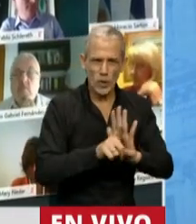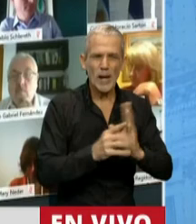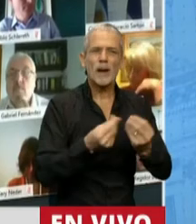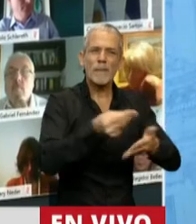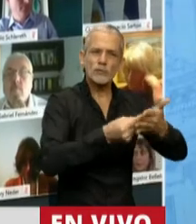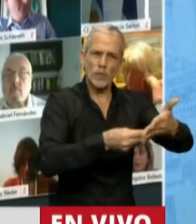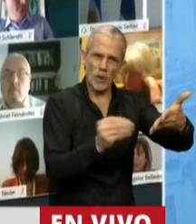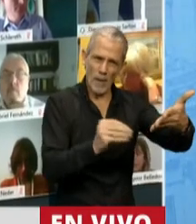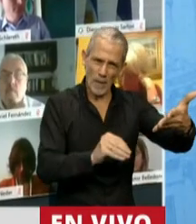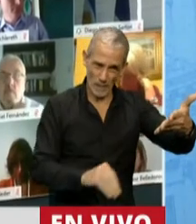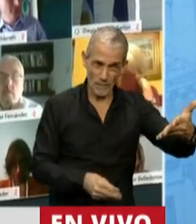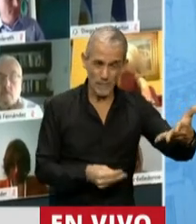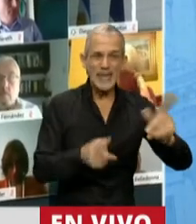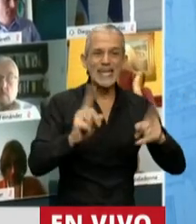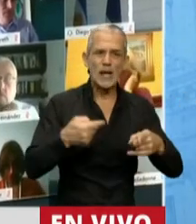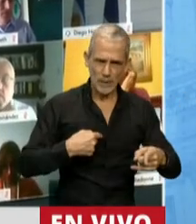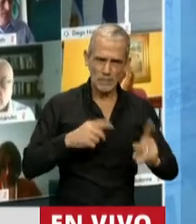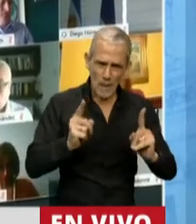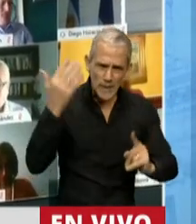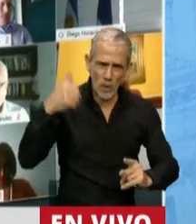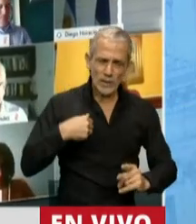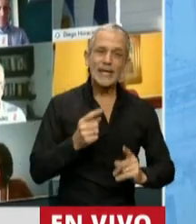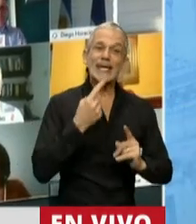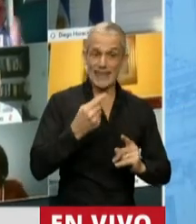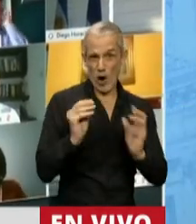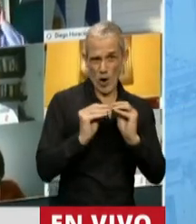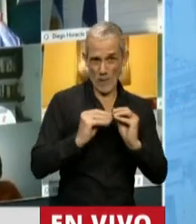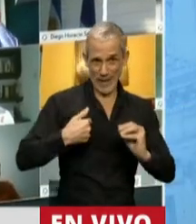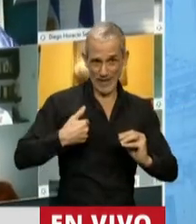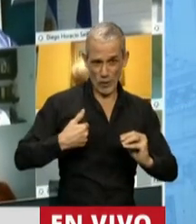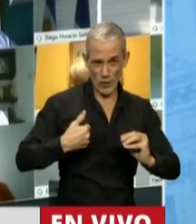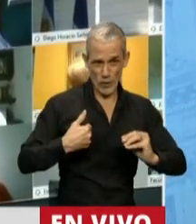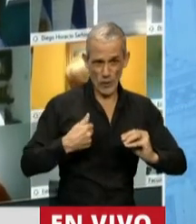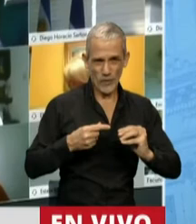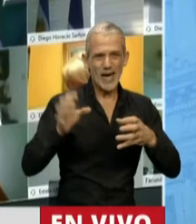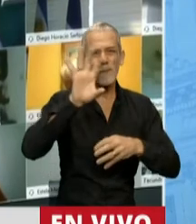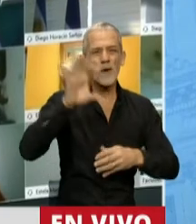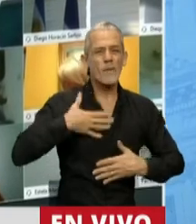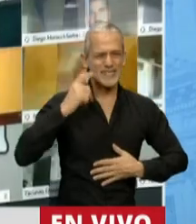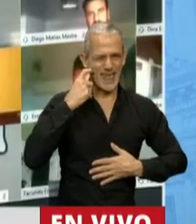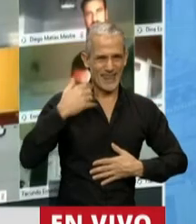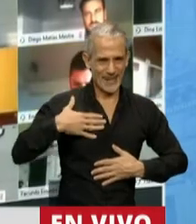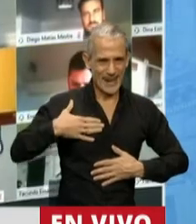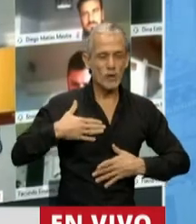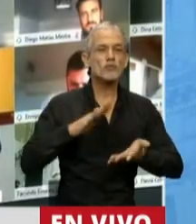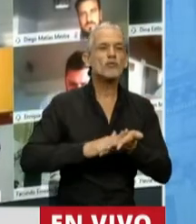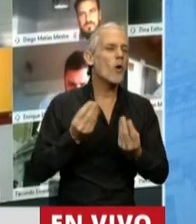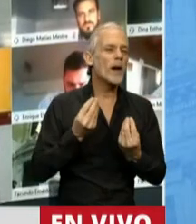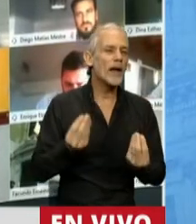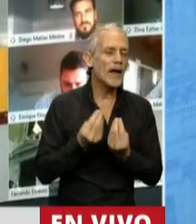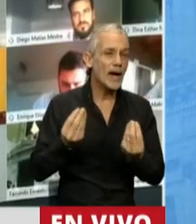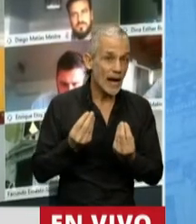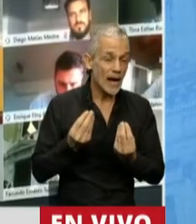ampliación y, por supuesto, suscribo lo dicho por mi compañero de la provincia de Entre Ríos con respecto